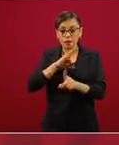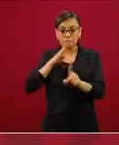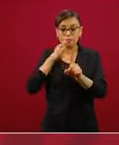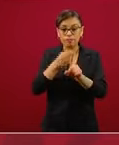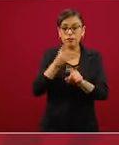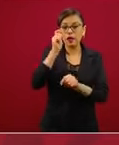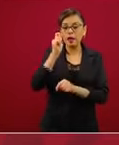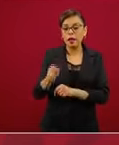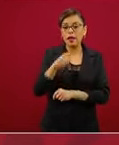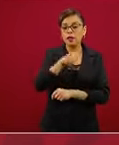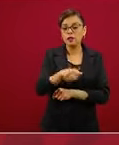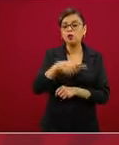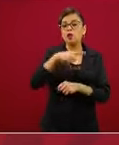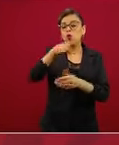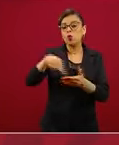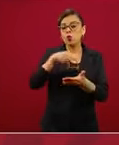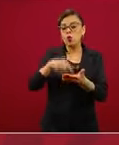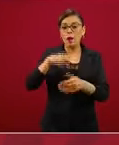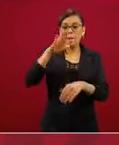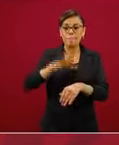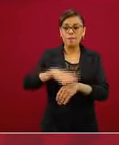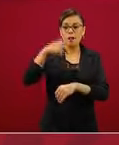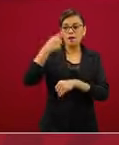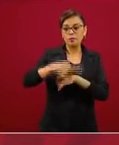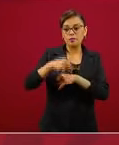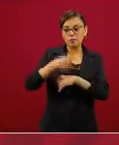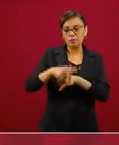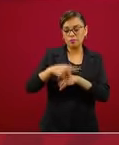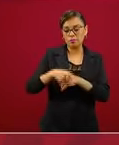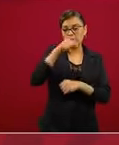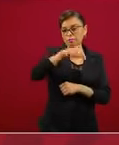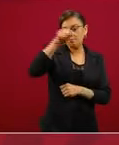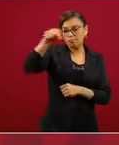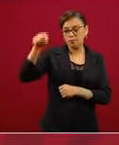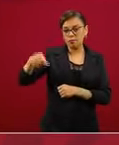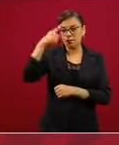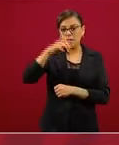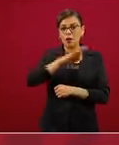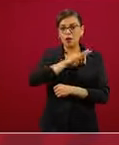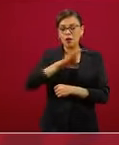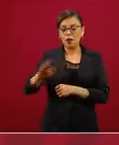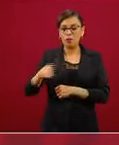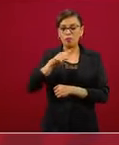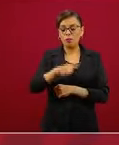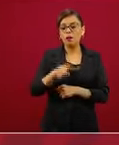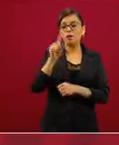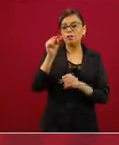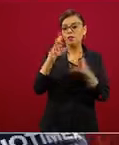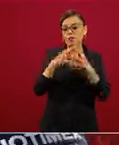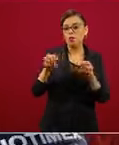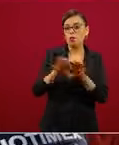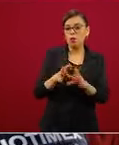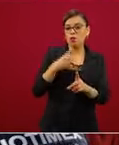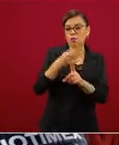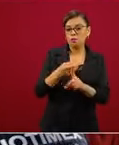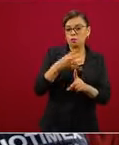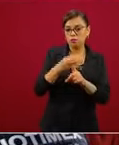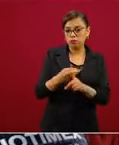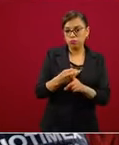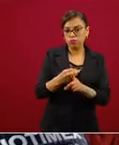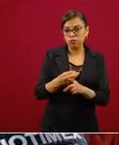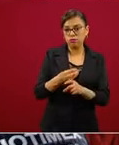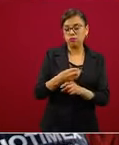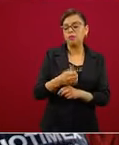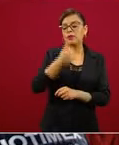transmisión, el riesgo y las capacidades de resolución de cada entidad federativa y en su momento también